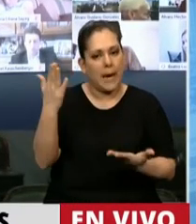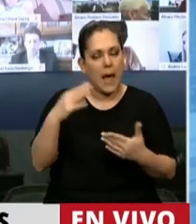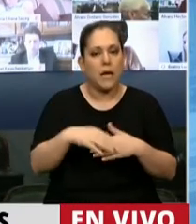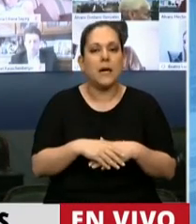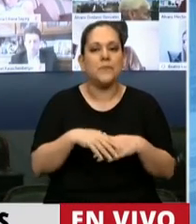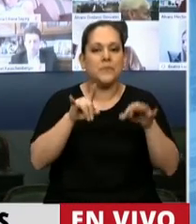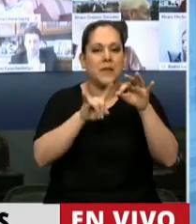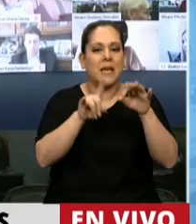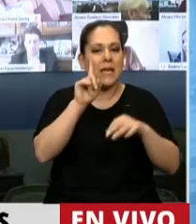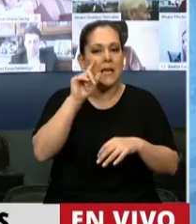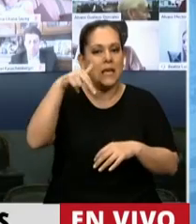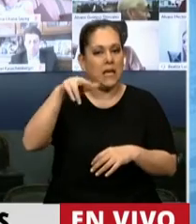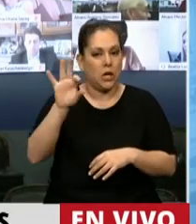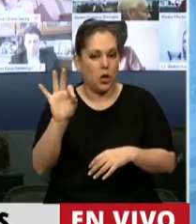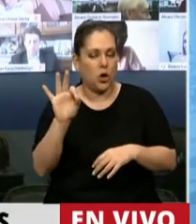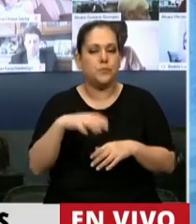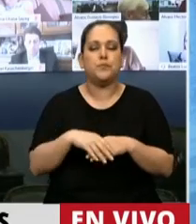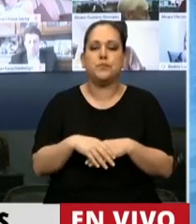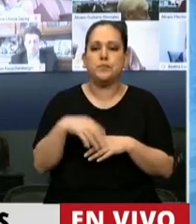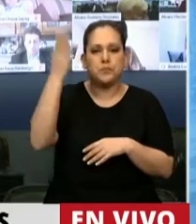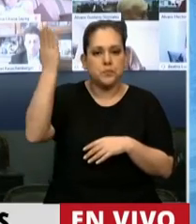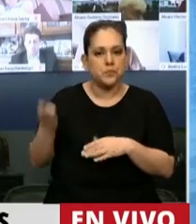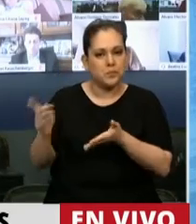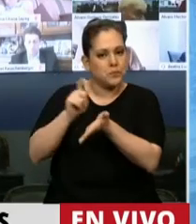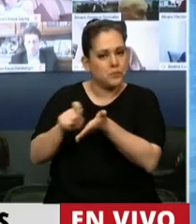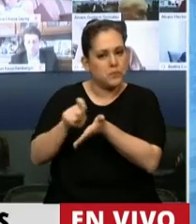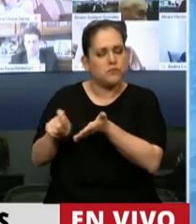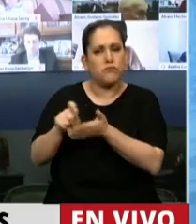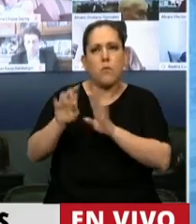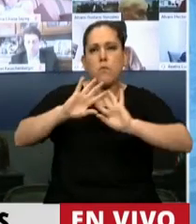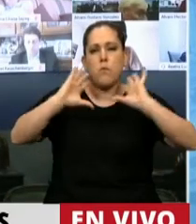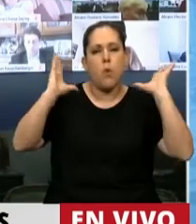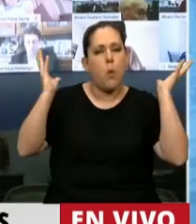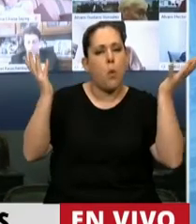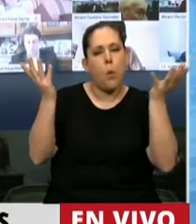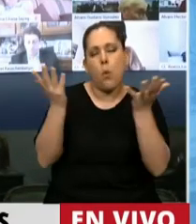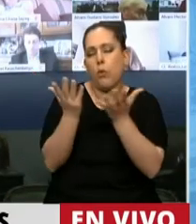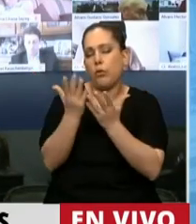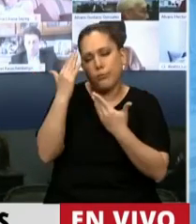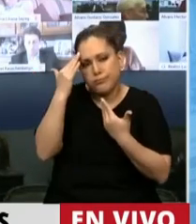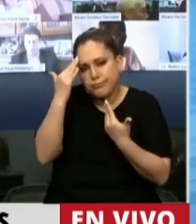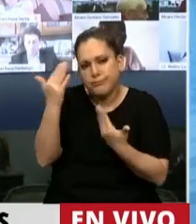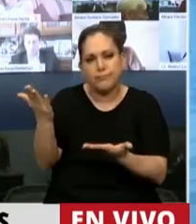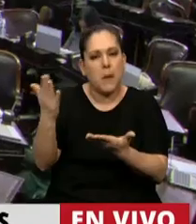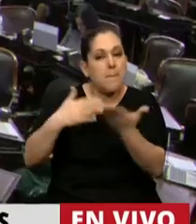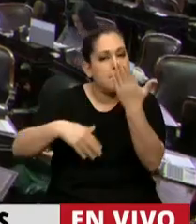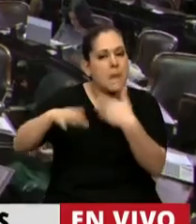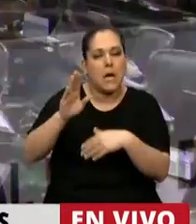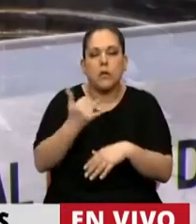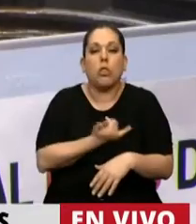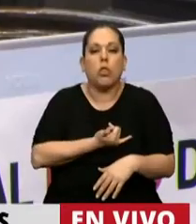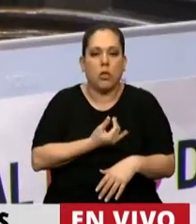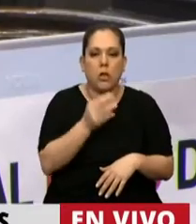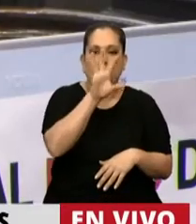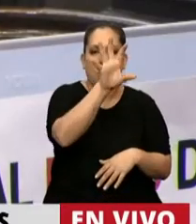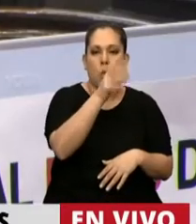a Quino, que fue recordado en todo el mundo con mucha tristeza y especialmente en la provincia de Mendoza,